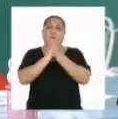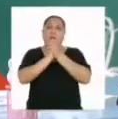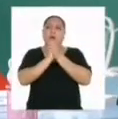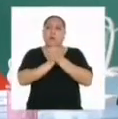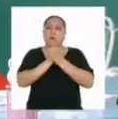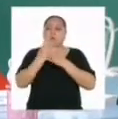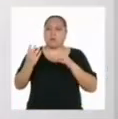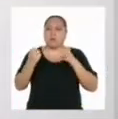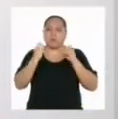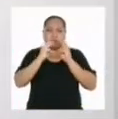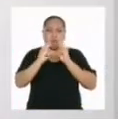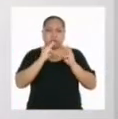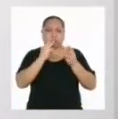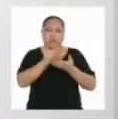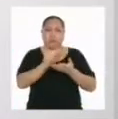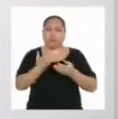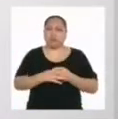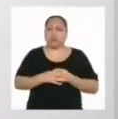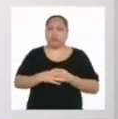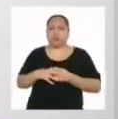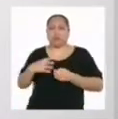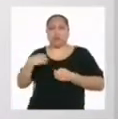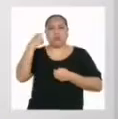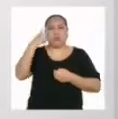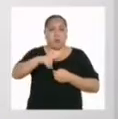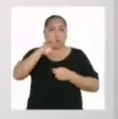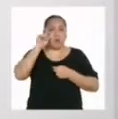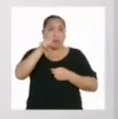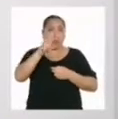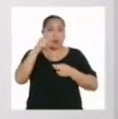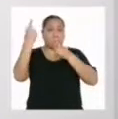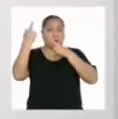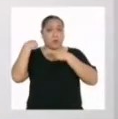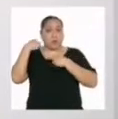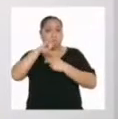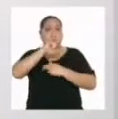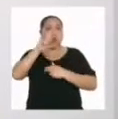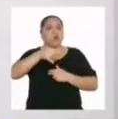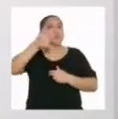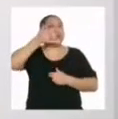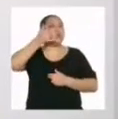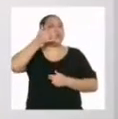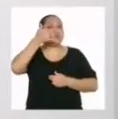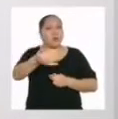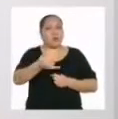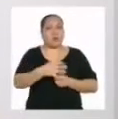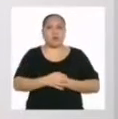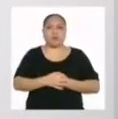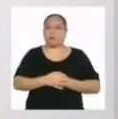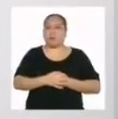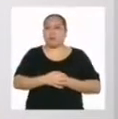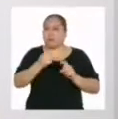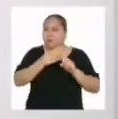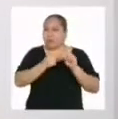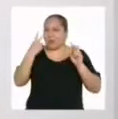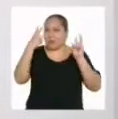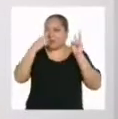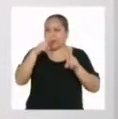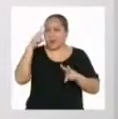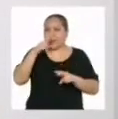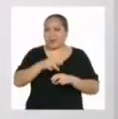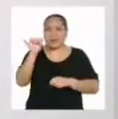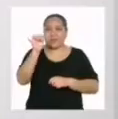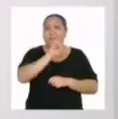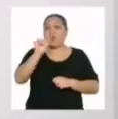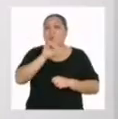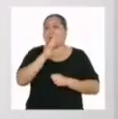amigas y amigos por chat. Veo que eres muy responsable con el uso de tu celular. ¿Te das cuenta que